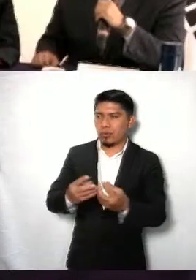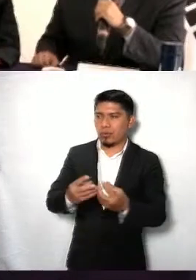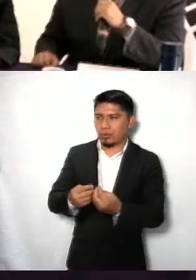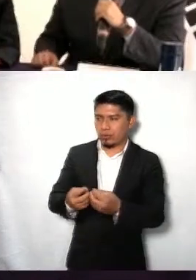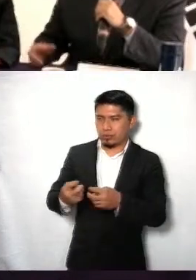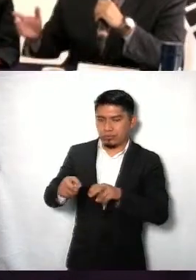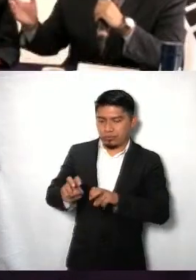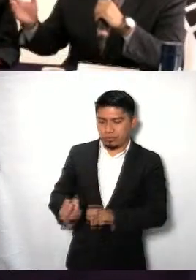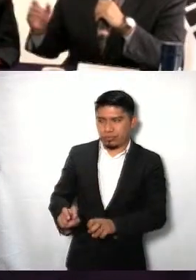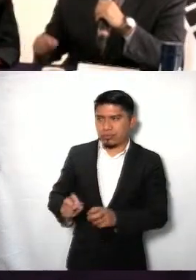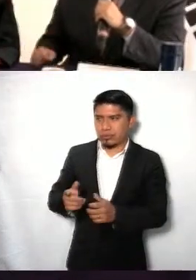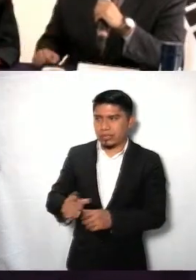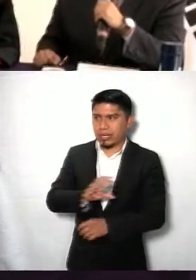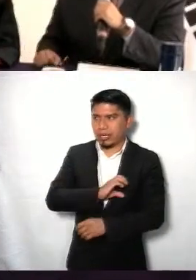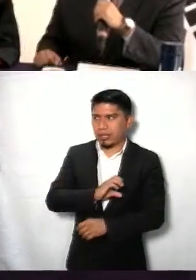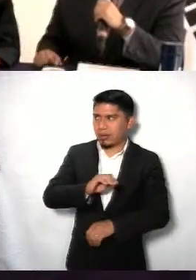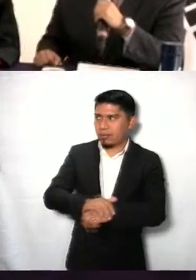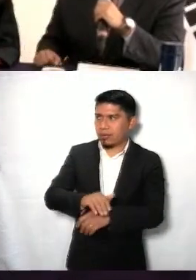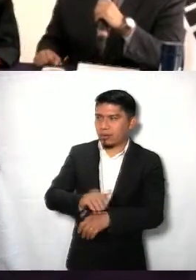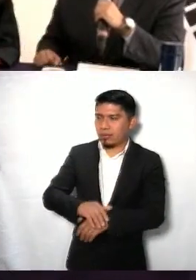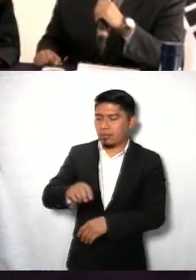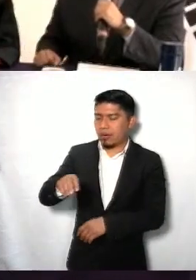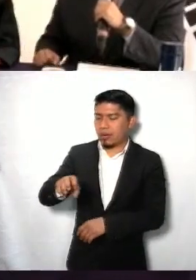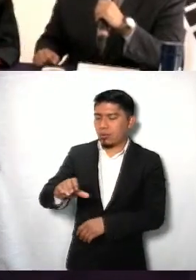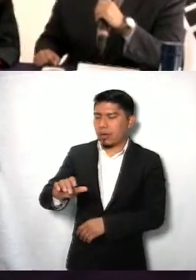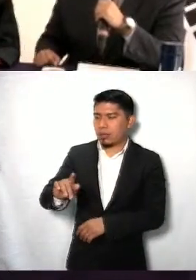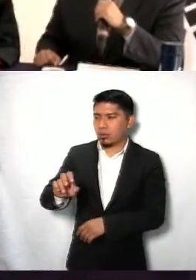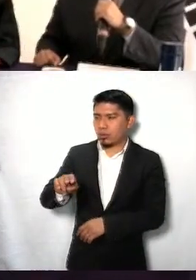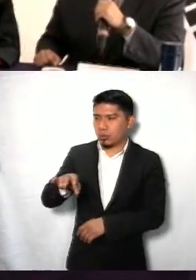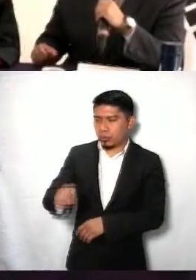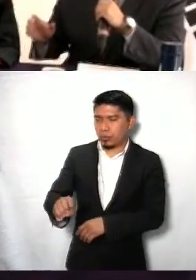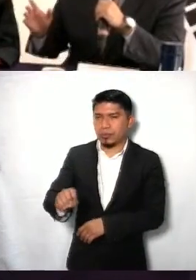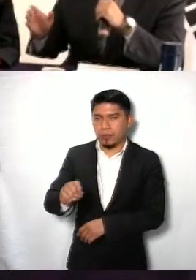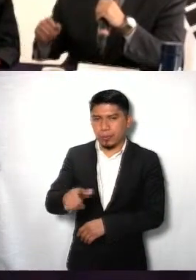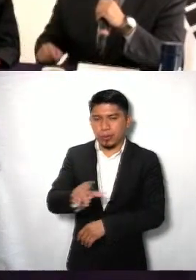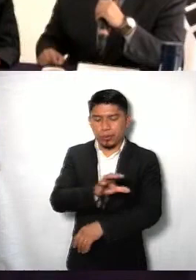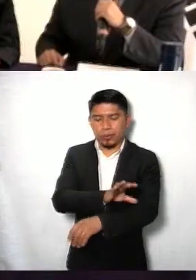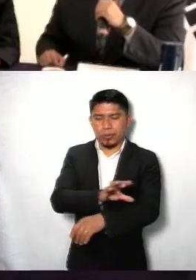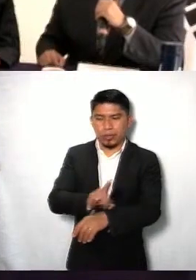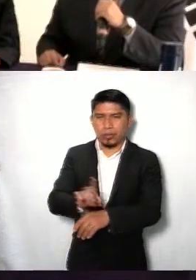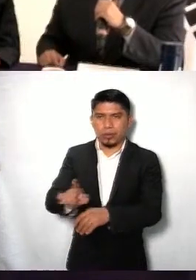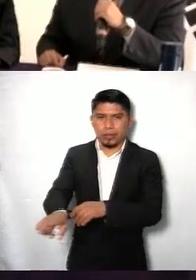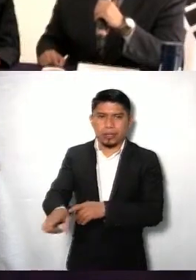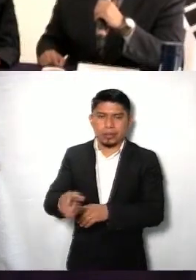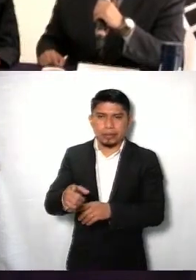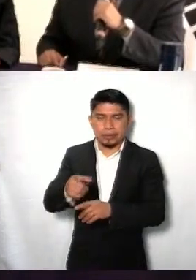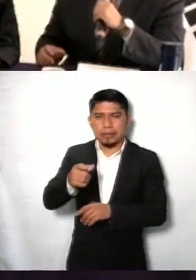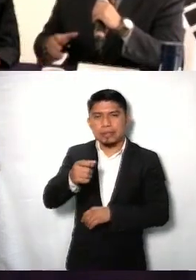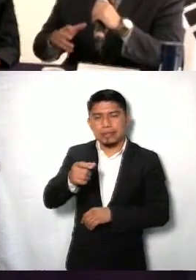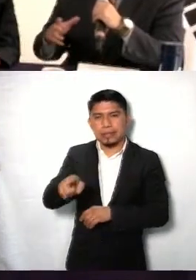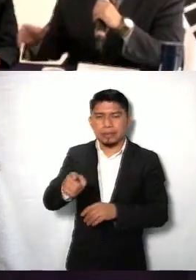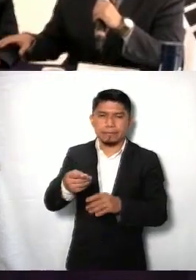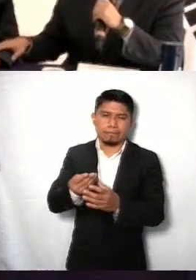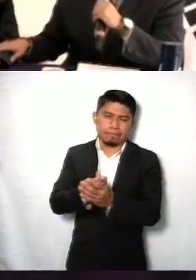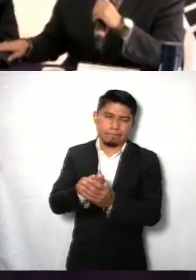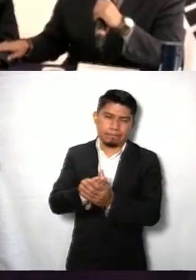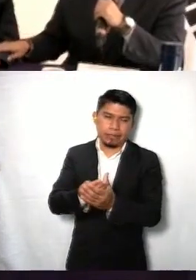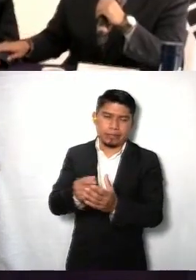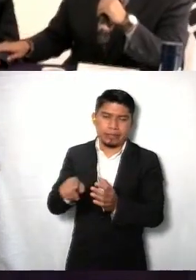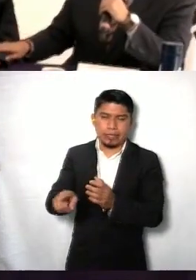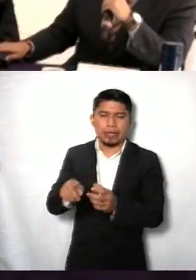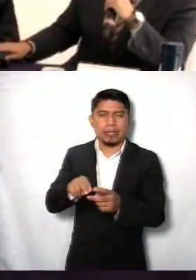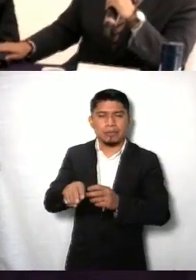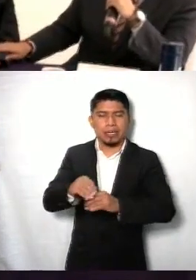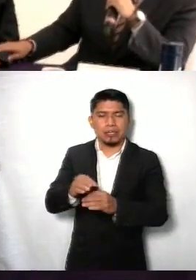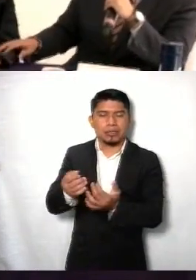a su lado. Naturalmente, a mi querido amigo Marco Antonio C. Chávez, coordinador del Seminario de Derecho Administrativo y un gran aliado en